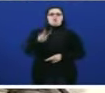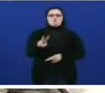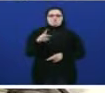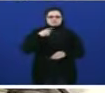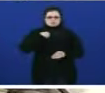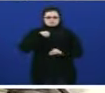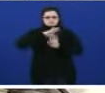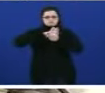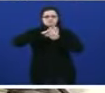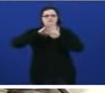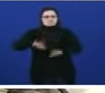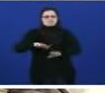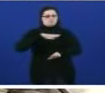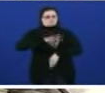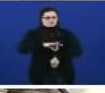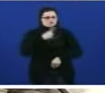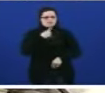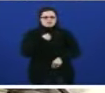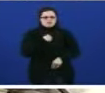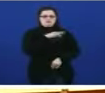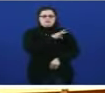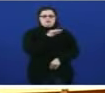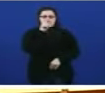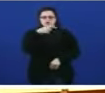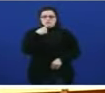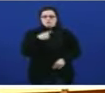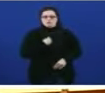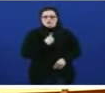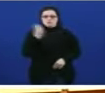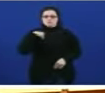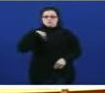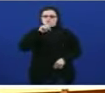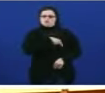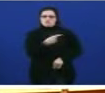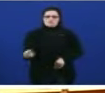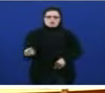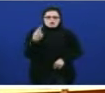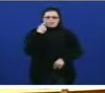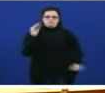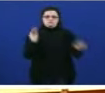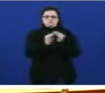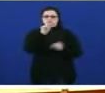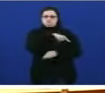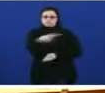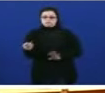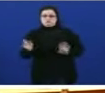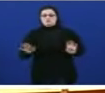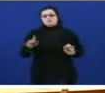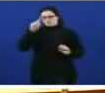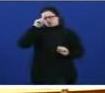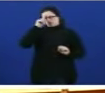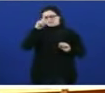suscribo pode señor Feijó dicir vostede o mesmo suscribe estas palabras do señor Palmou agora señoría